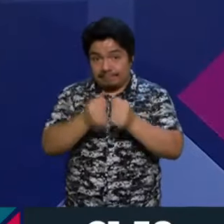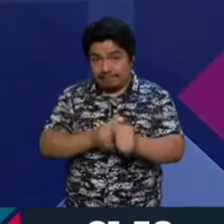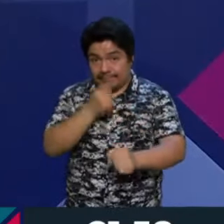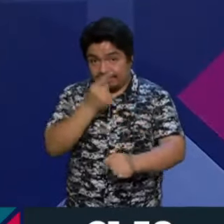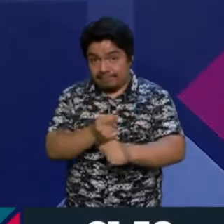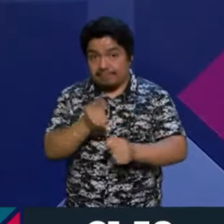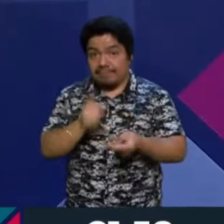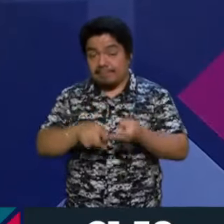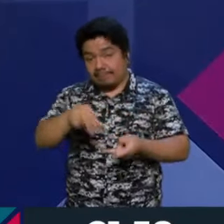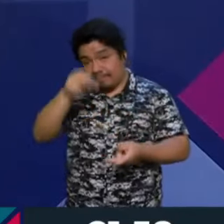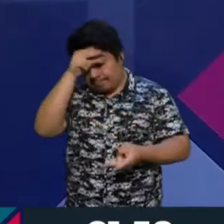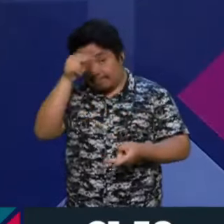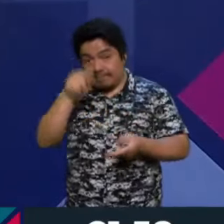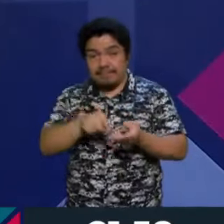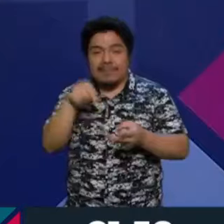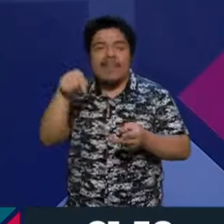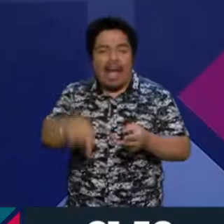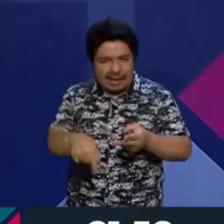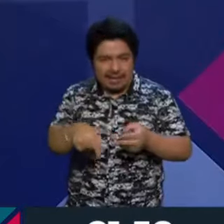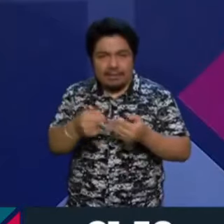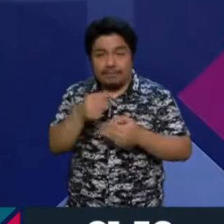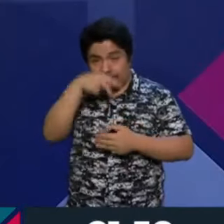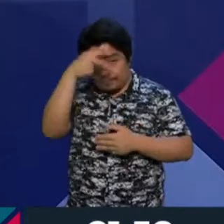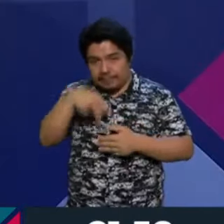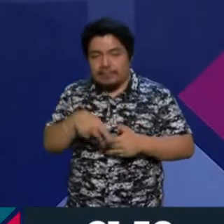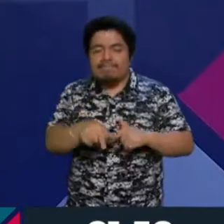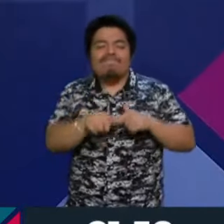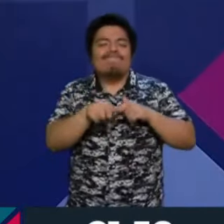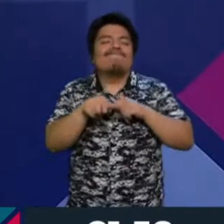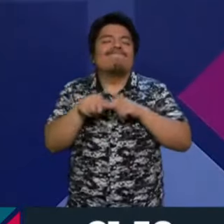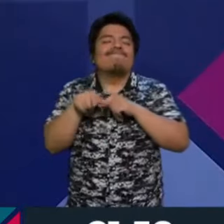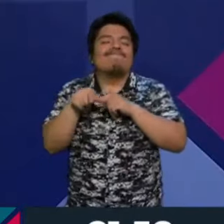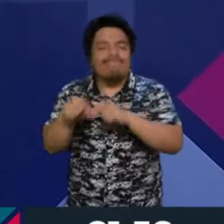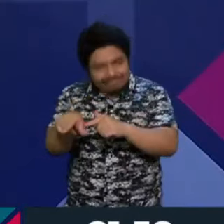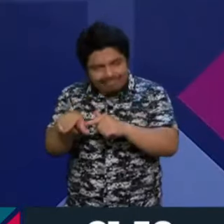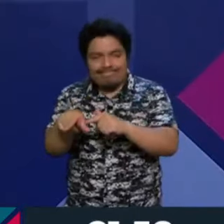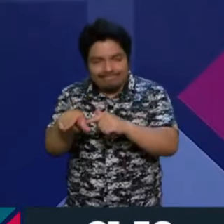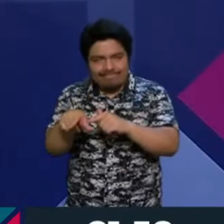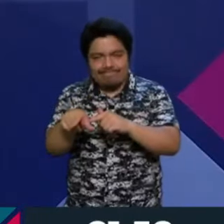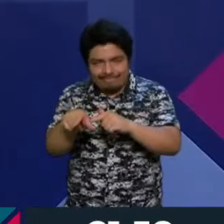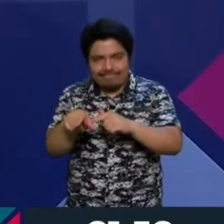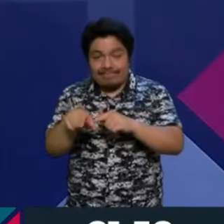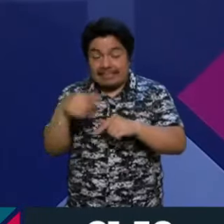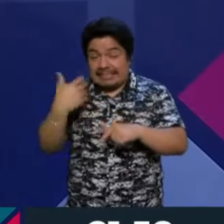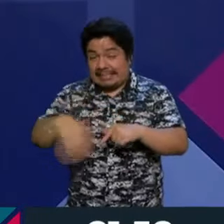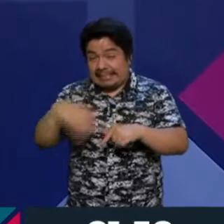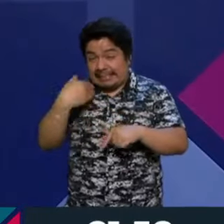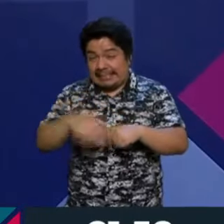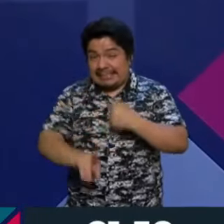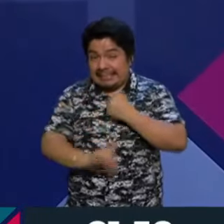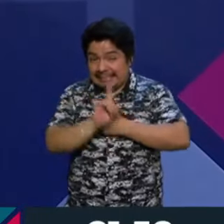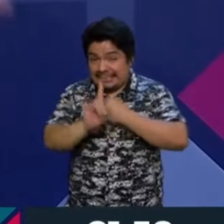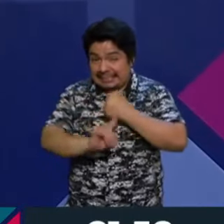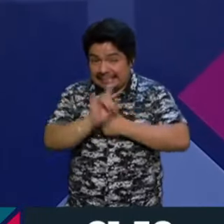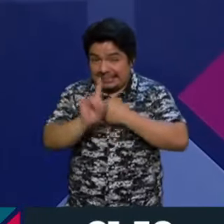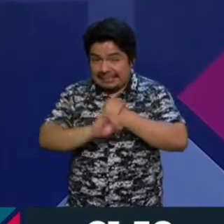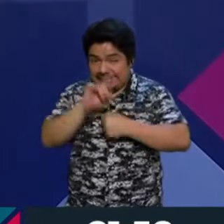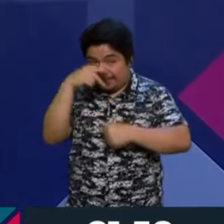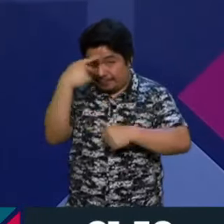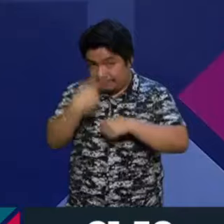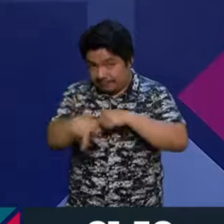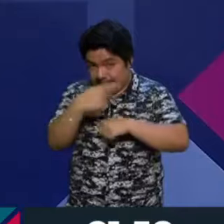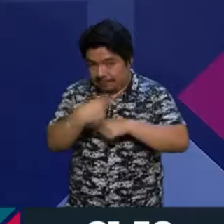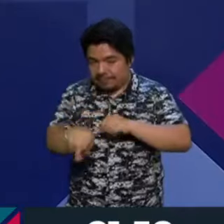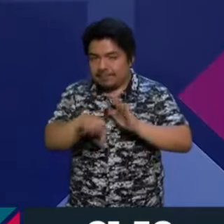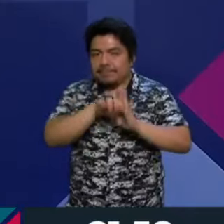de la inteligencia en este país que permanecen y que son enormemente peligrosos. De ahí lo que pasa, por ejemplo,